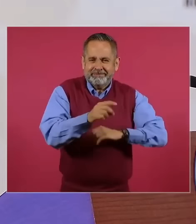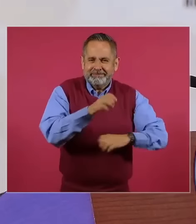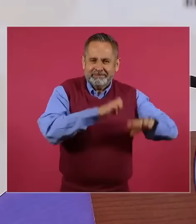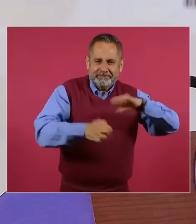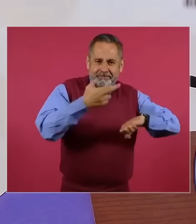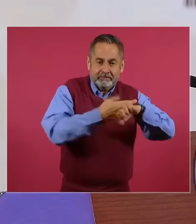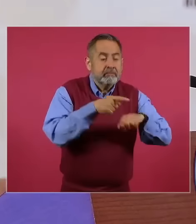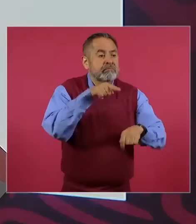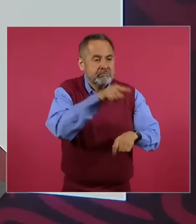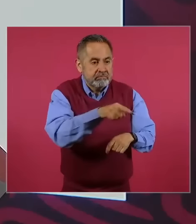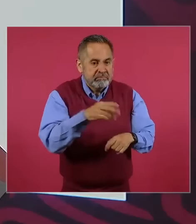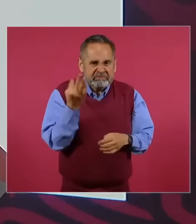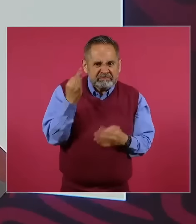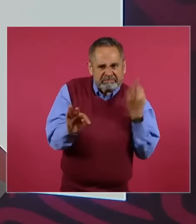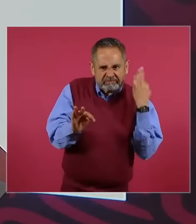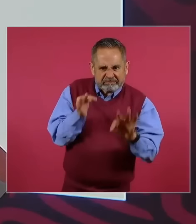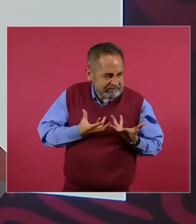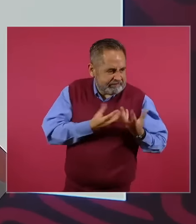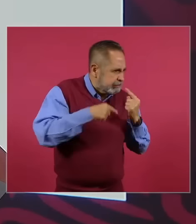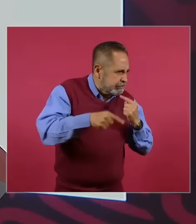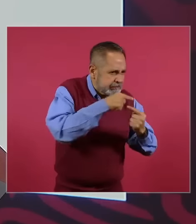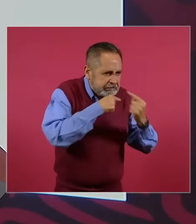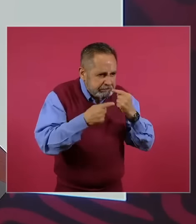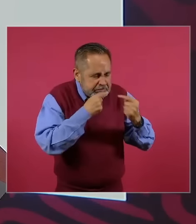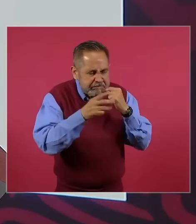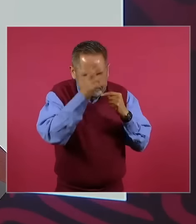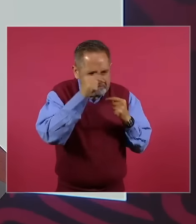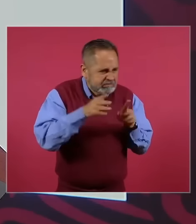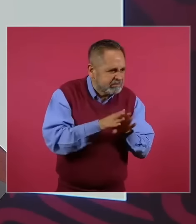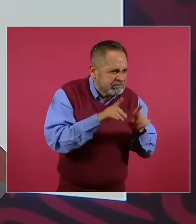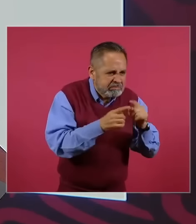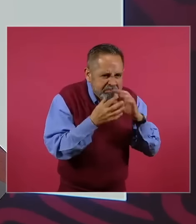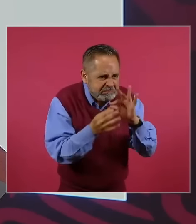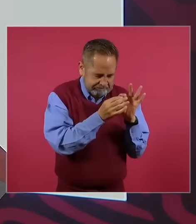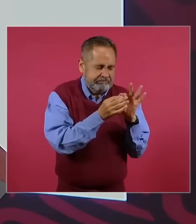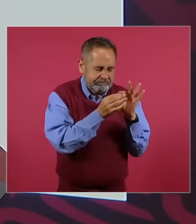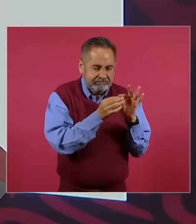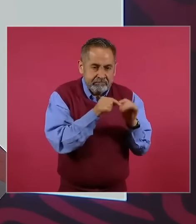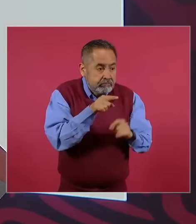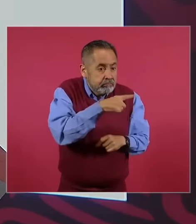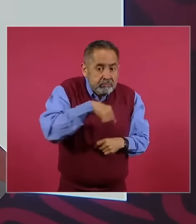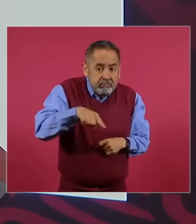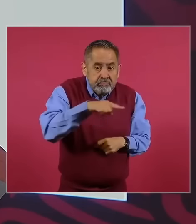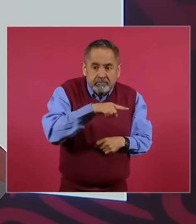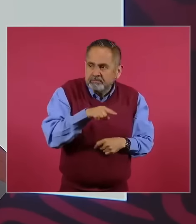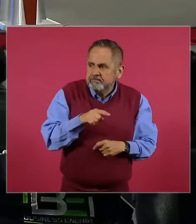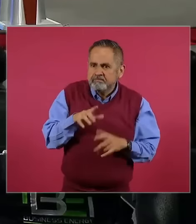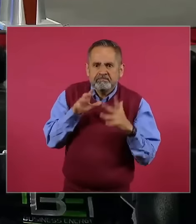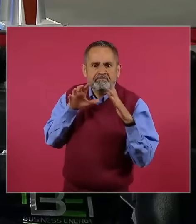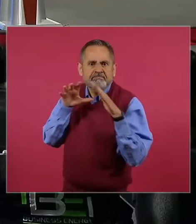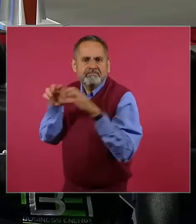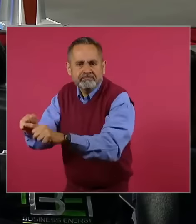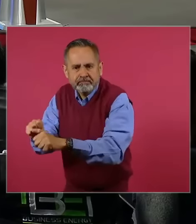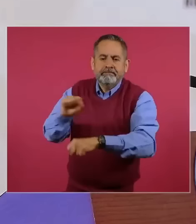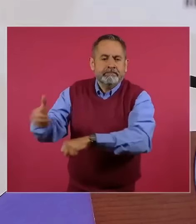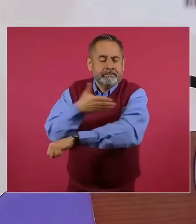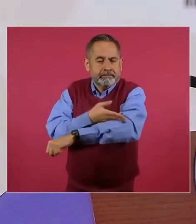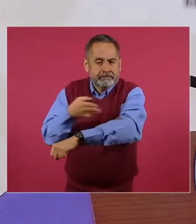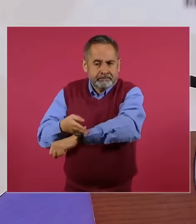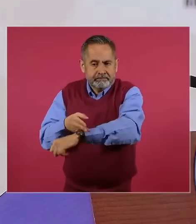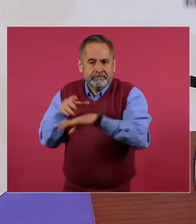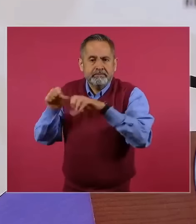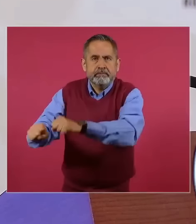reunieron todos los traidores para detener al presidente aquí en Palacio,